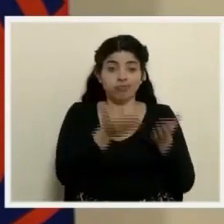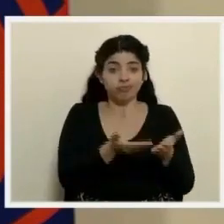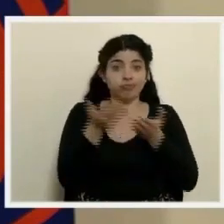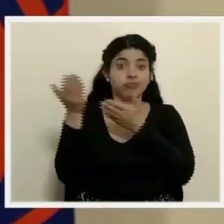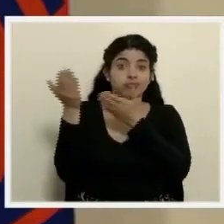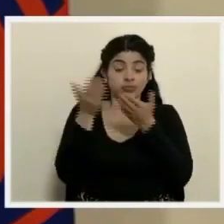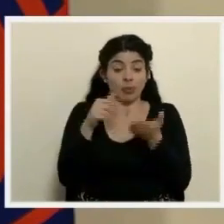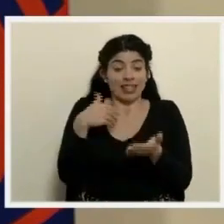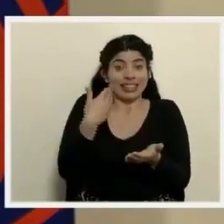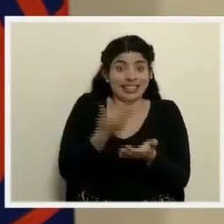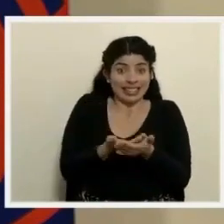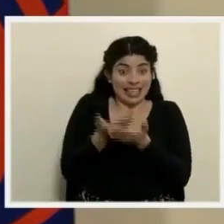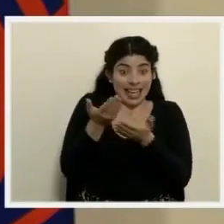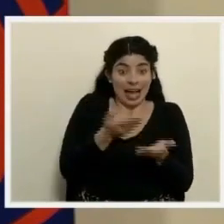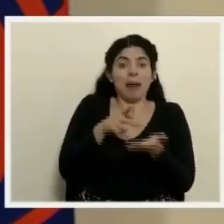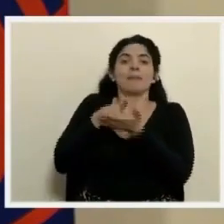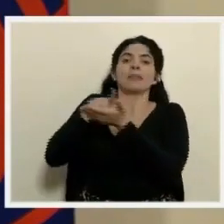paga